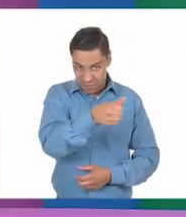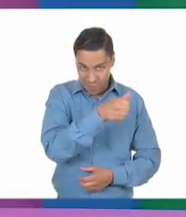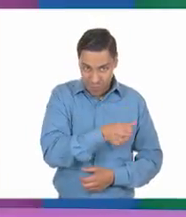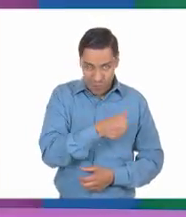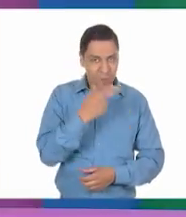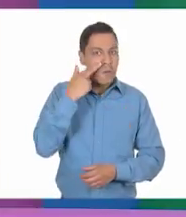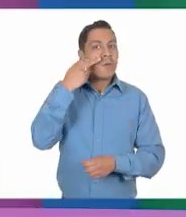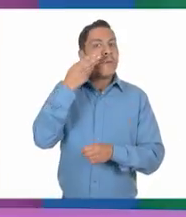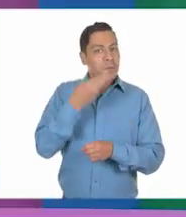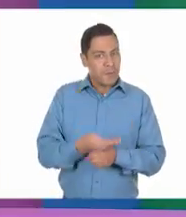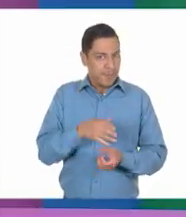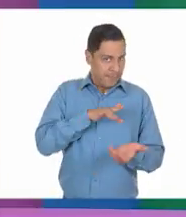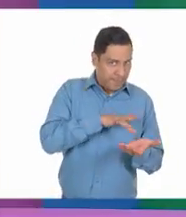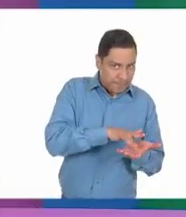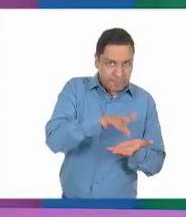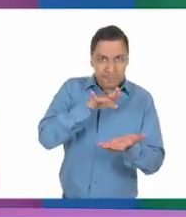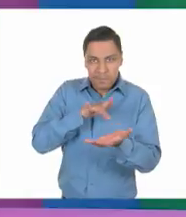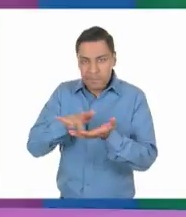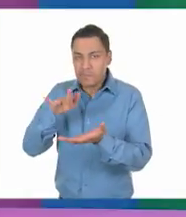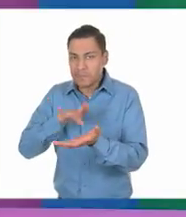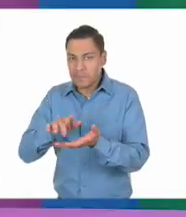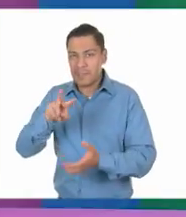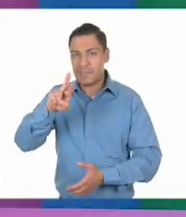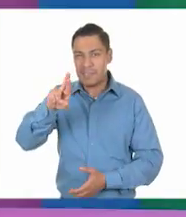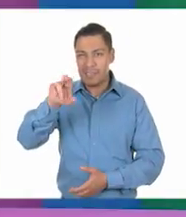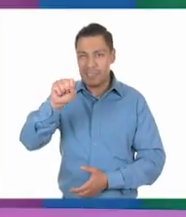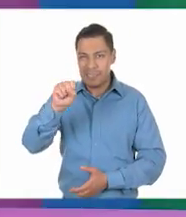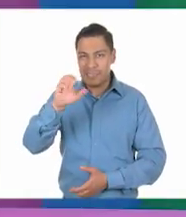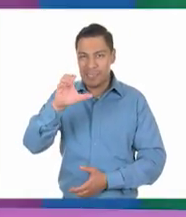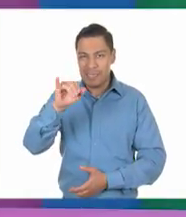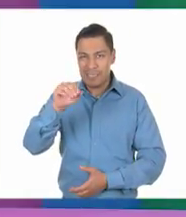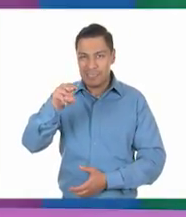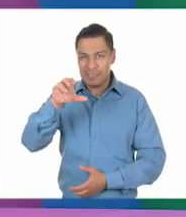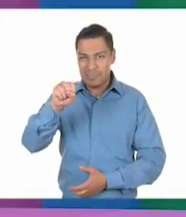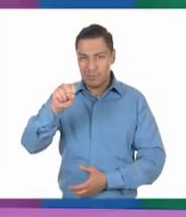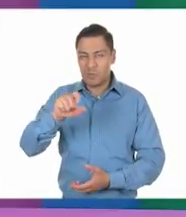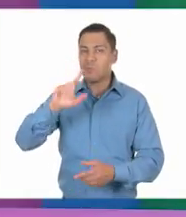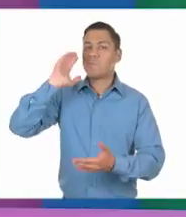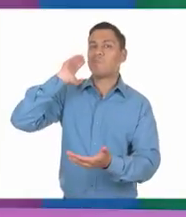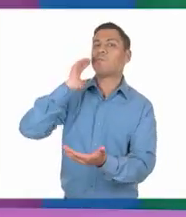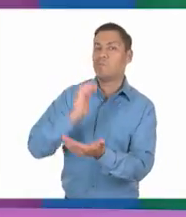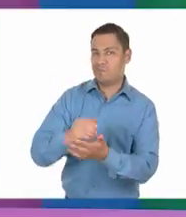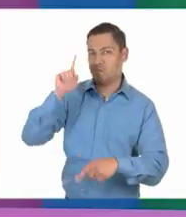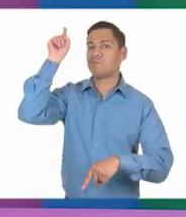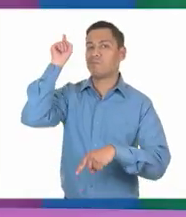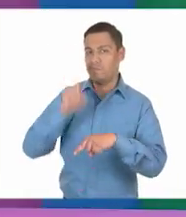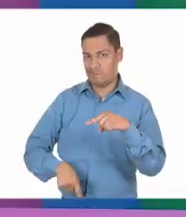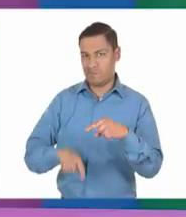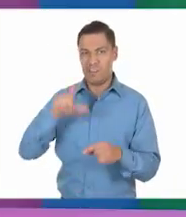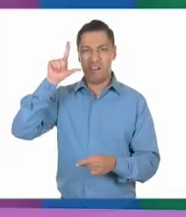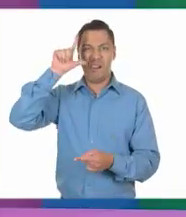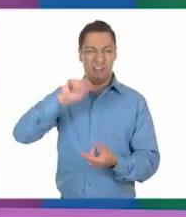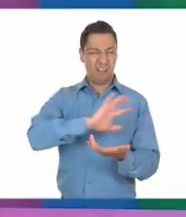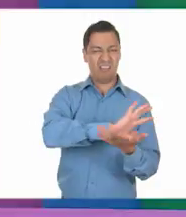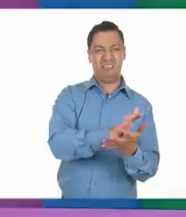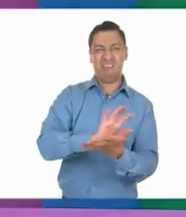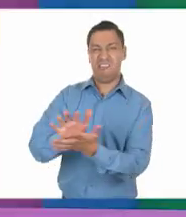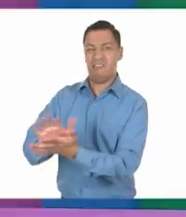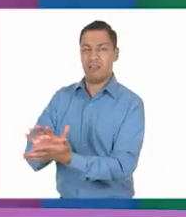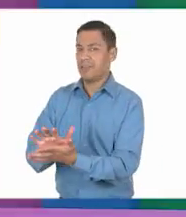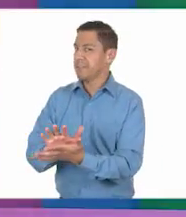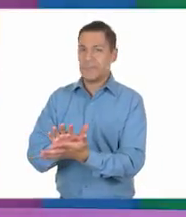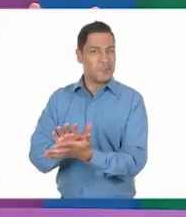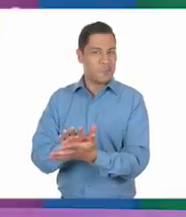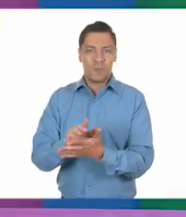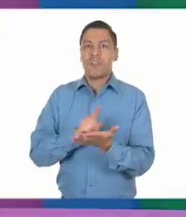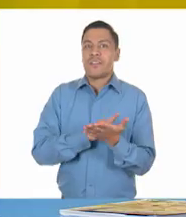entonces contribuimos a combatir todo tipo de discriminación y, por supuesto, defender los derechos de todas